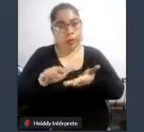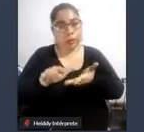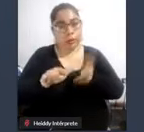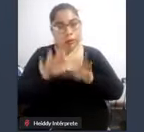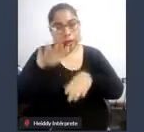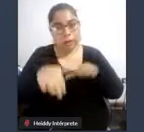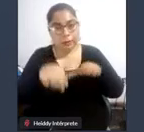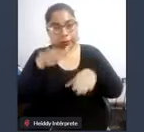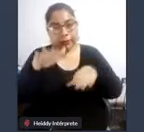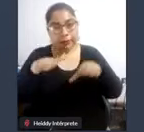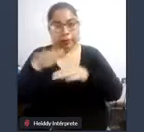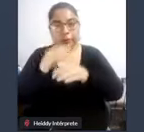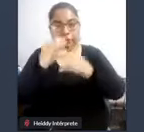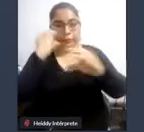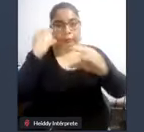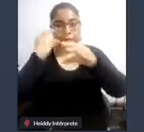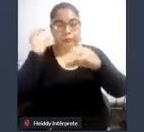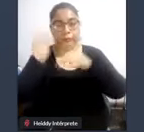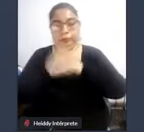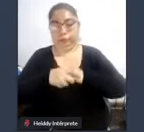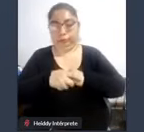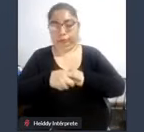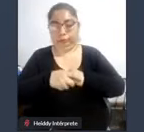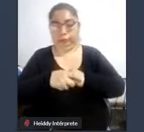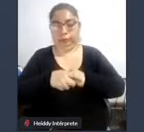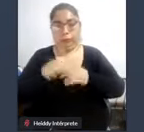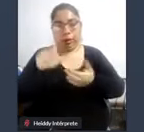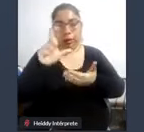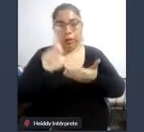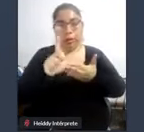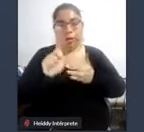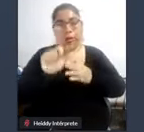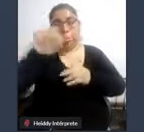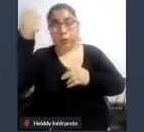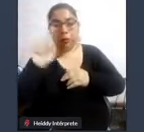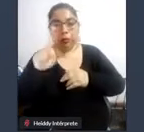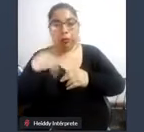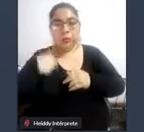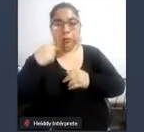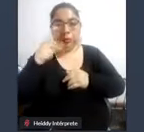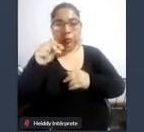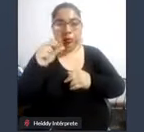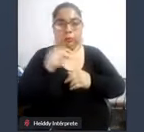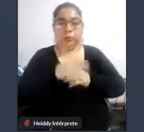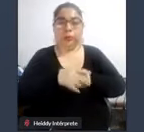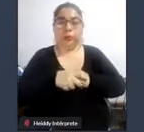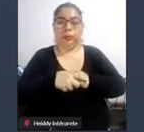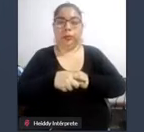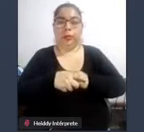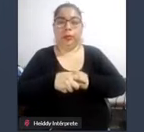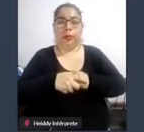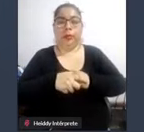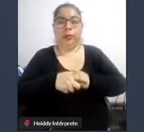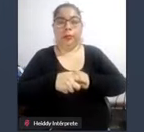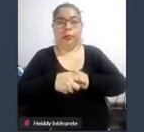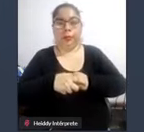gratuita en el transporte urbano y en Lima porque en otras partes no hay un transporte ni siquiera accesible entonces